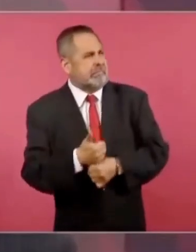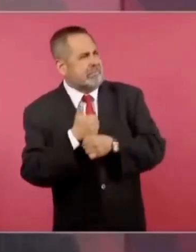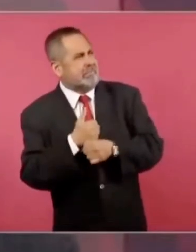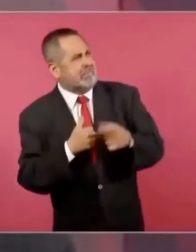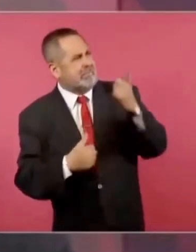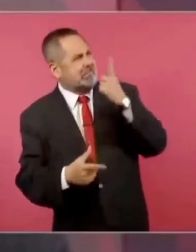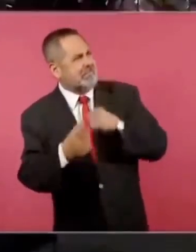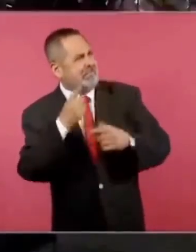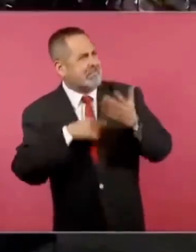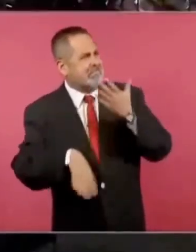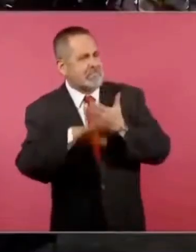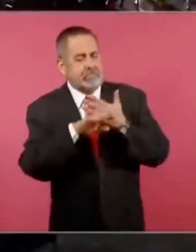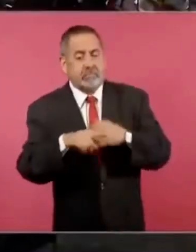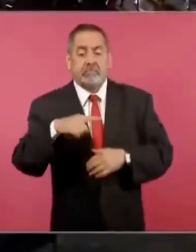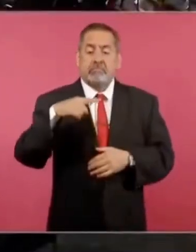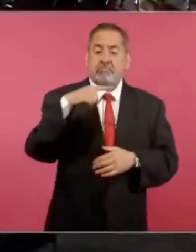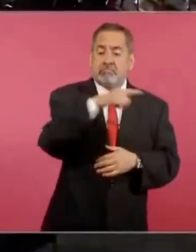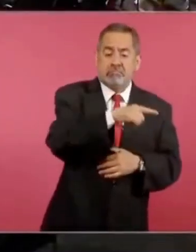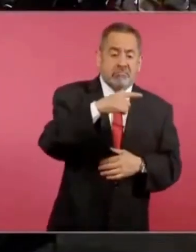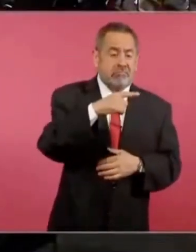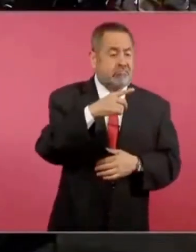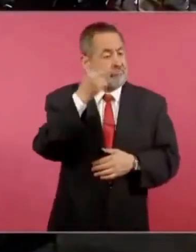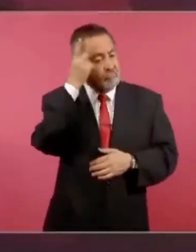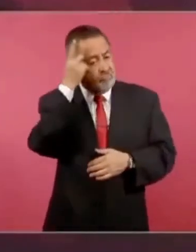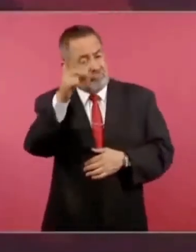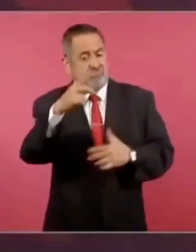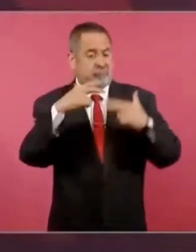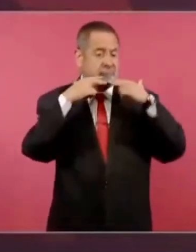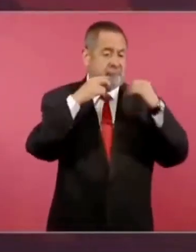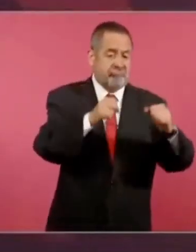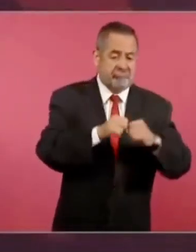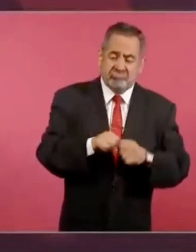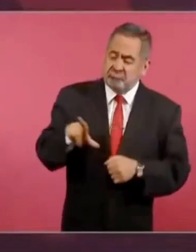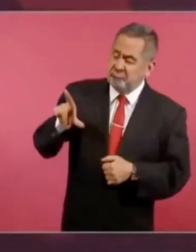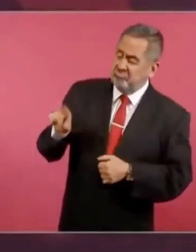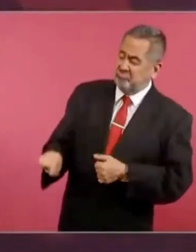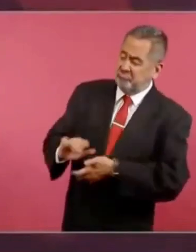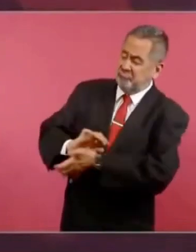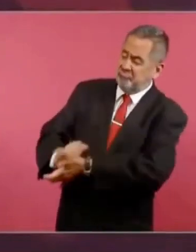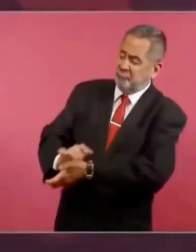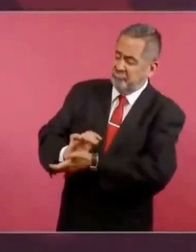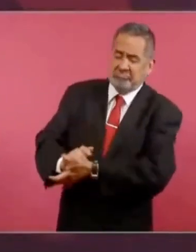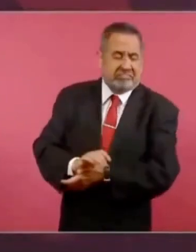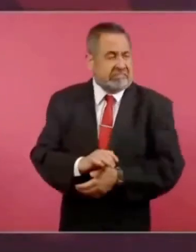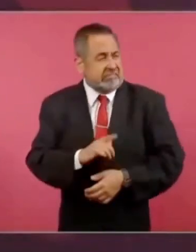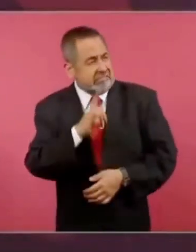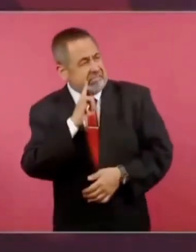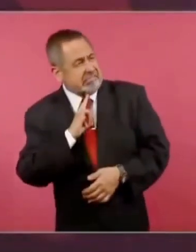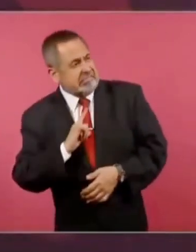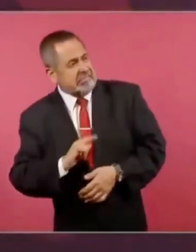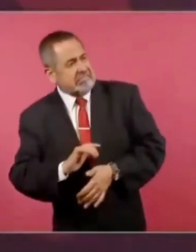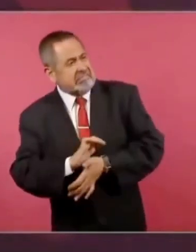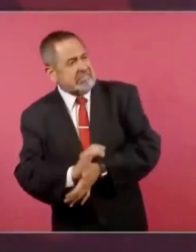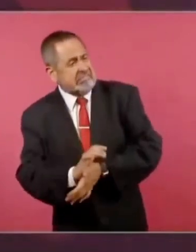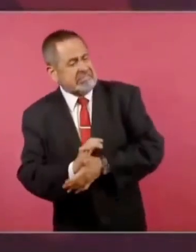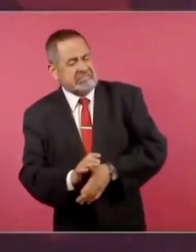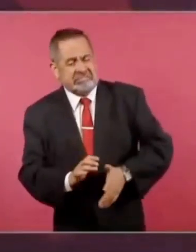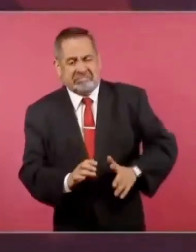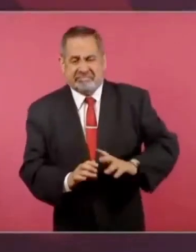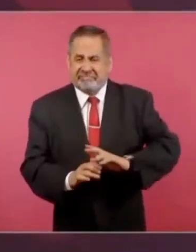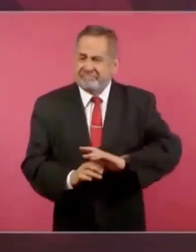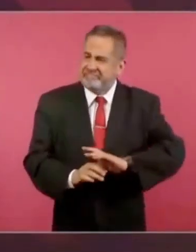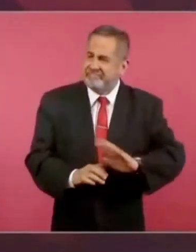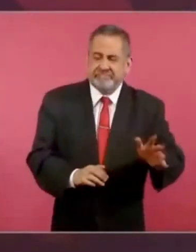por los hacendados de la época, incluso